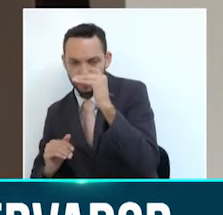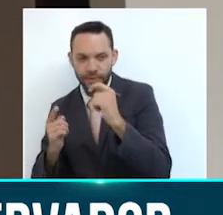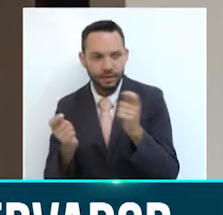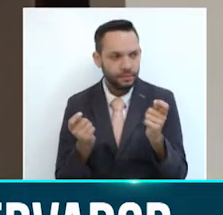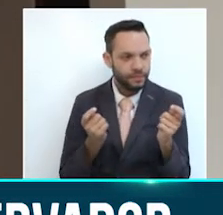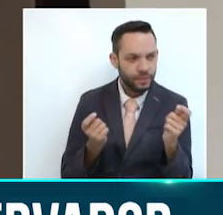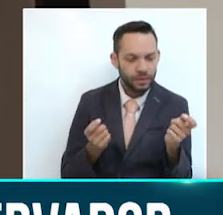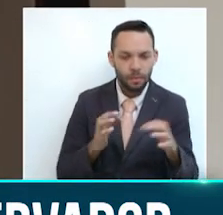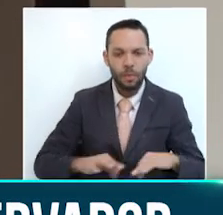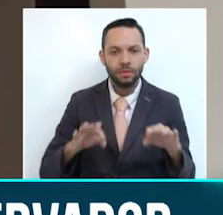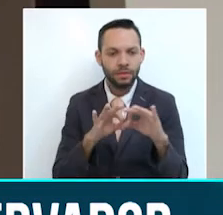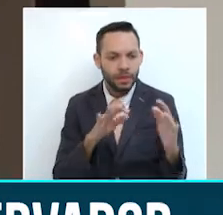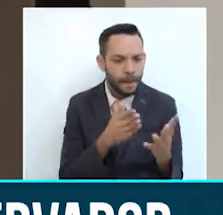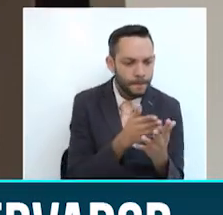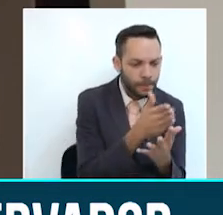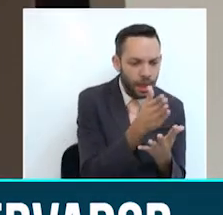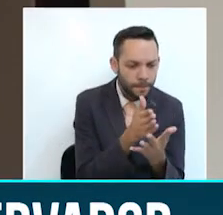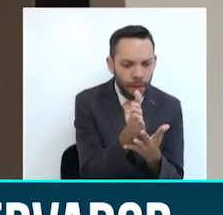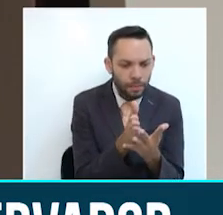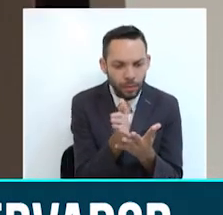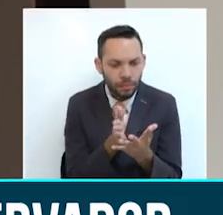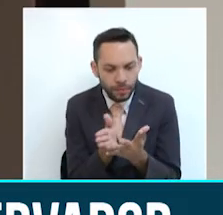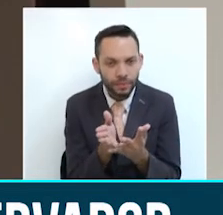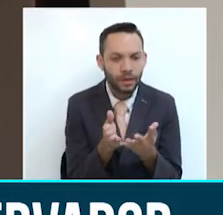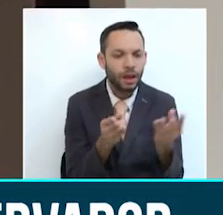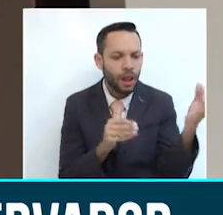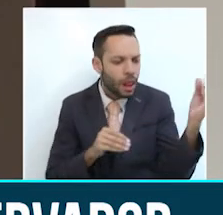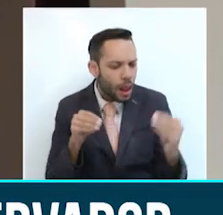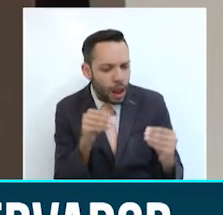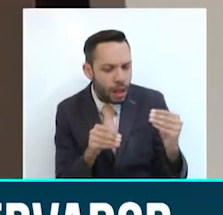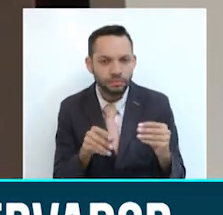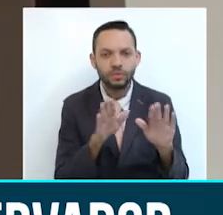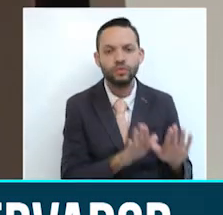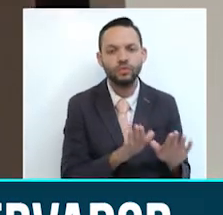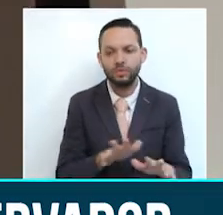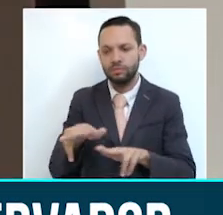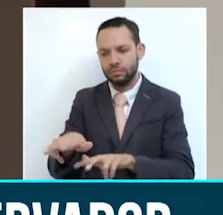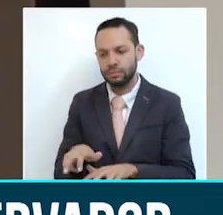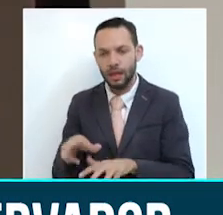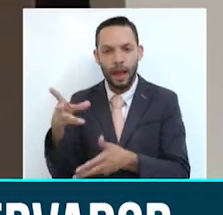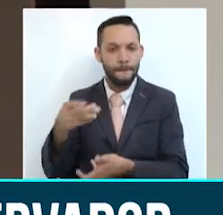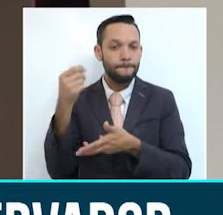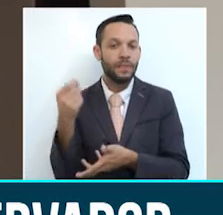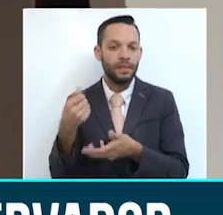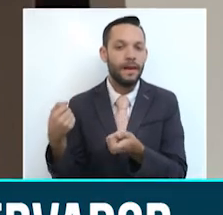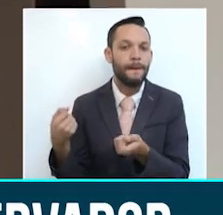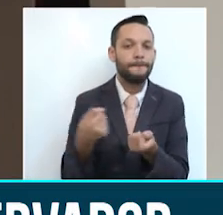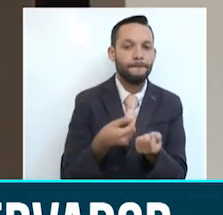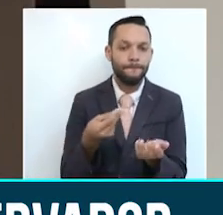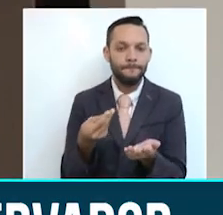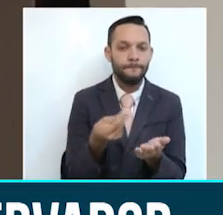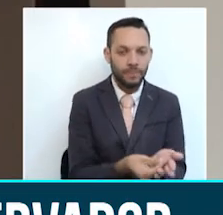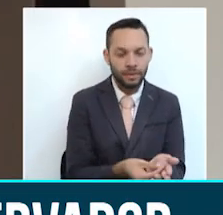comercialización que le permitan al productor tener mayores ingresos y que el dinero no se quede en la intermediación. Lo segundo,